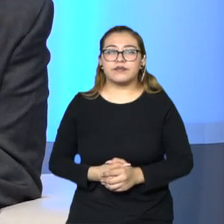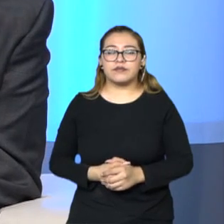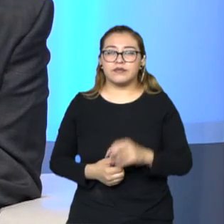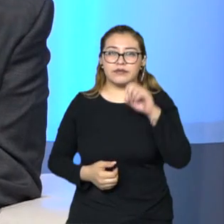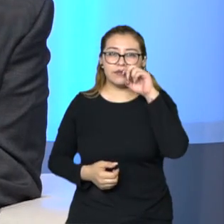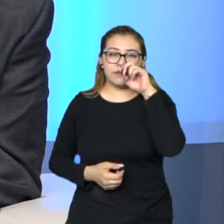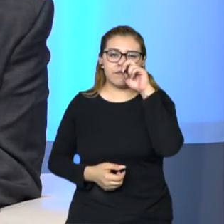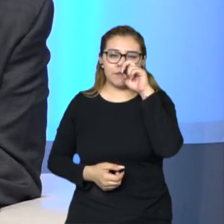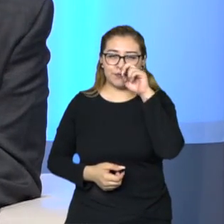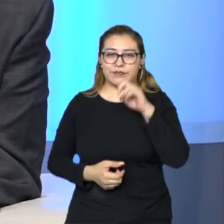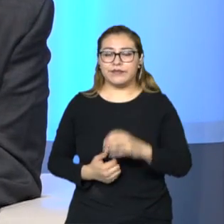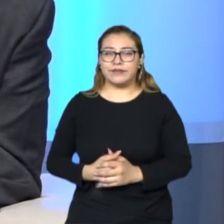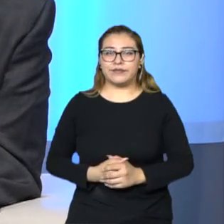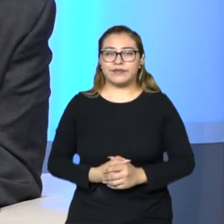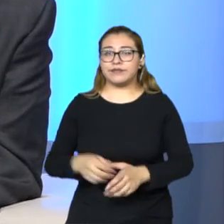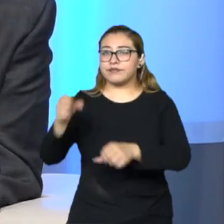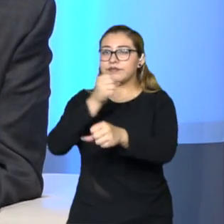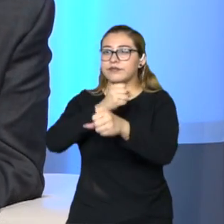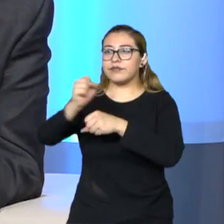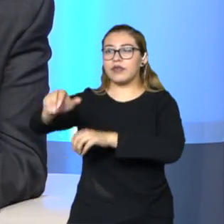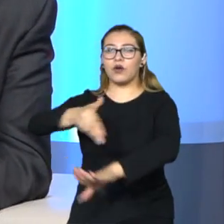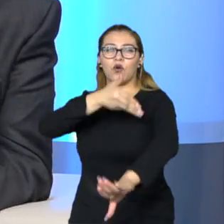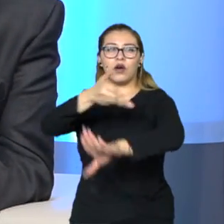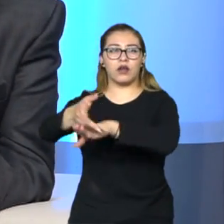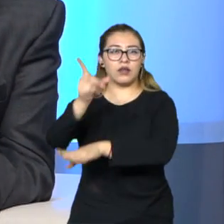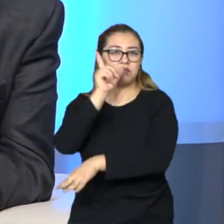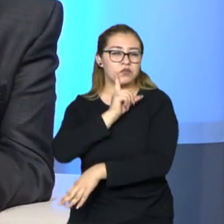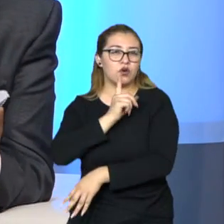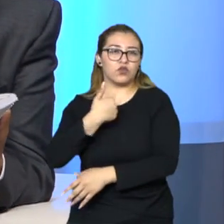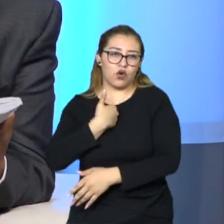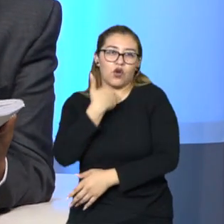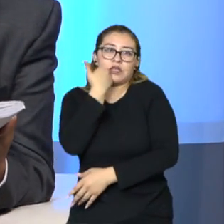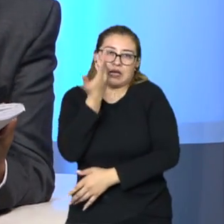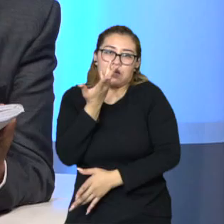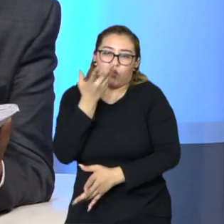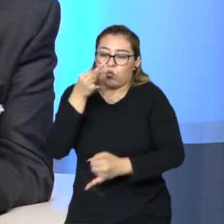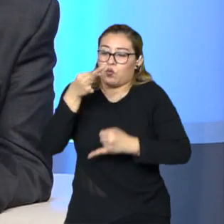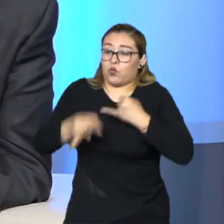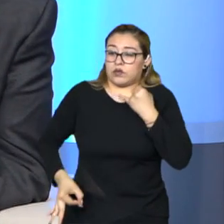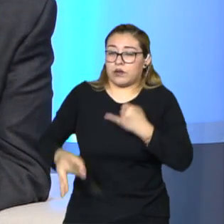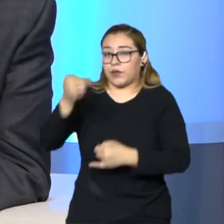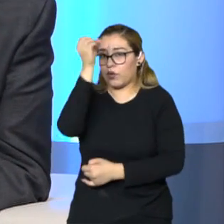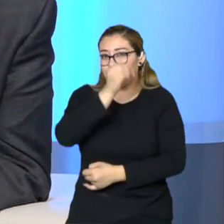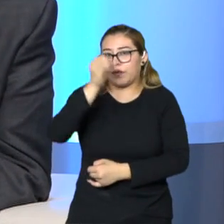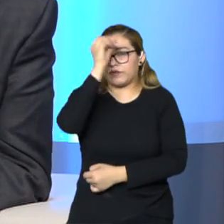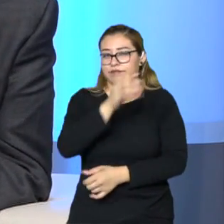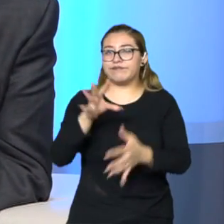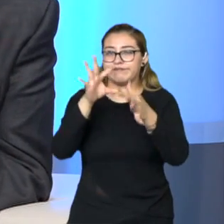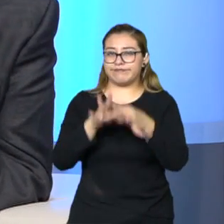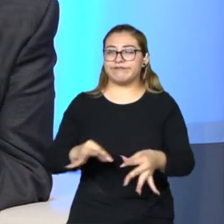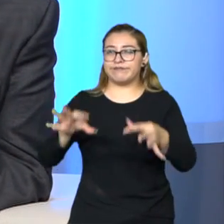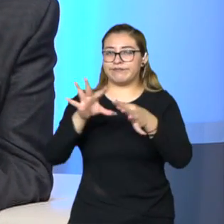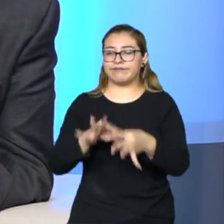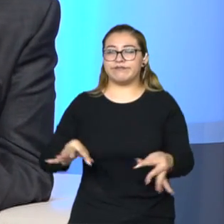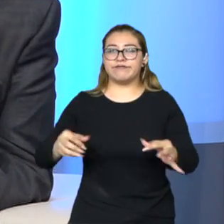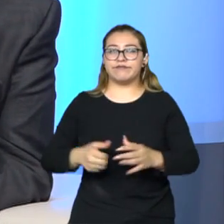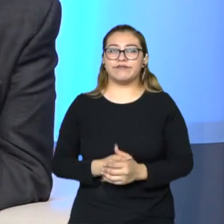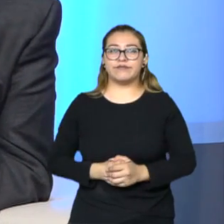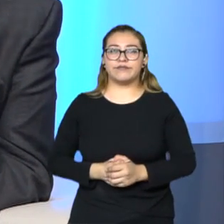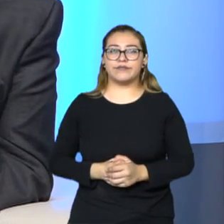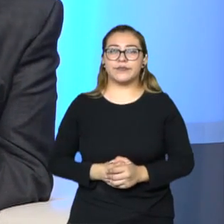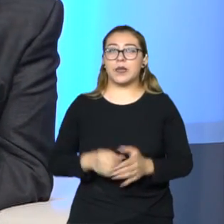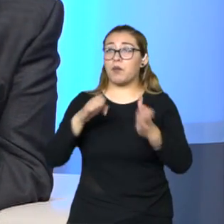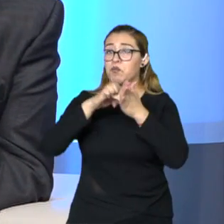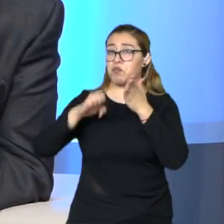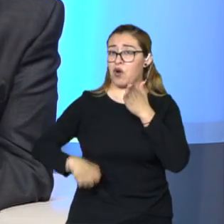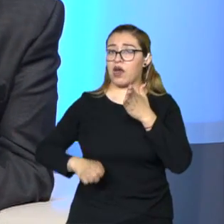las mujeres. Y quisiera cerrar este espacio diciéndote lo que ocurrió en la